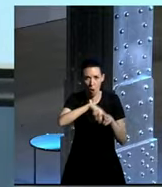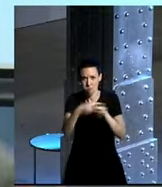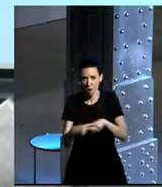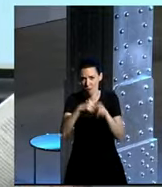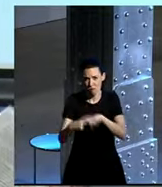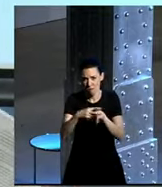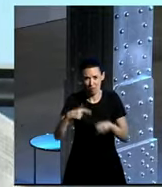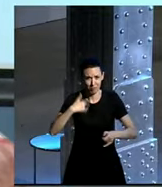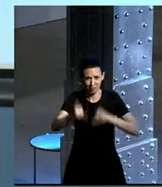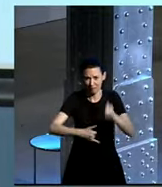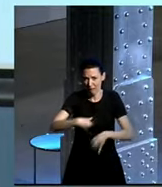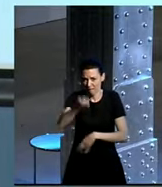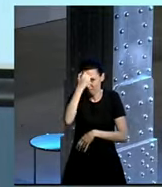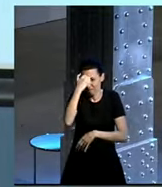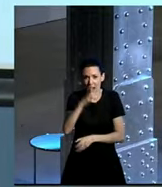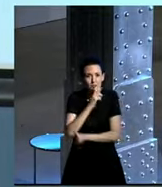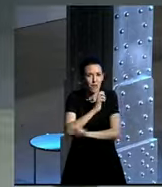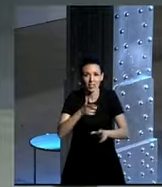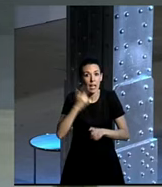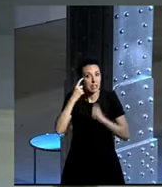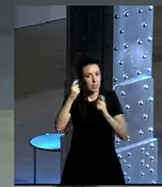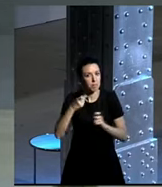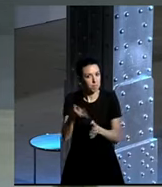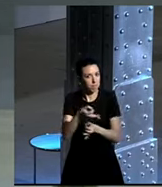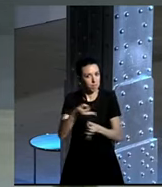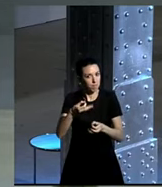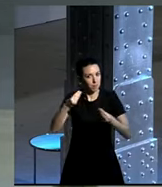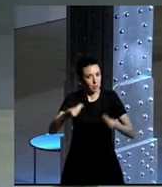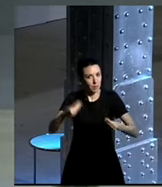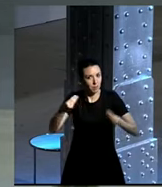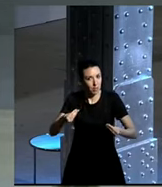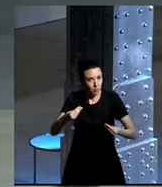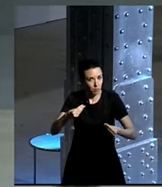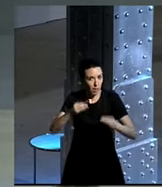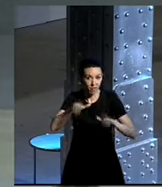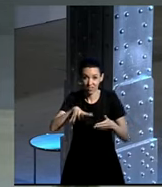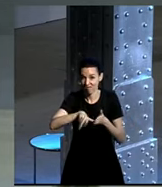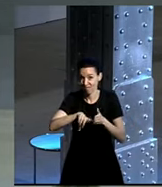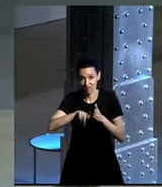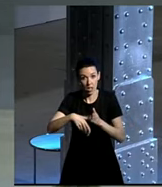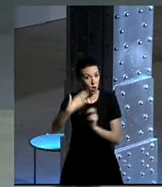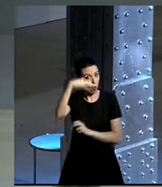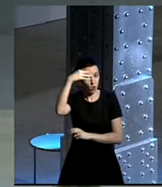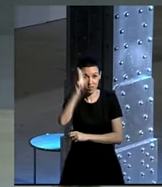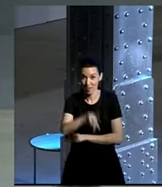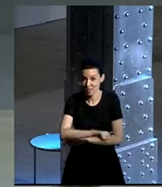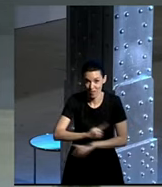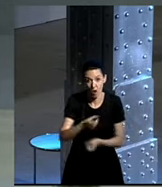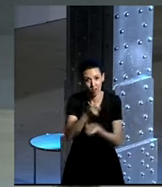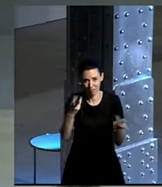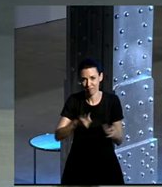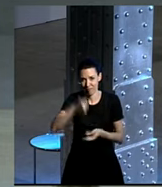nadie, monto fatal, intenté perfeccionar mi técnica bastante tarde y no soy la única. Pero bueno,